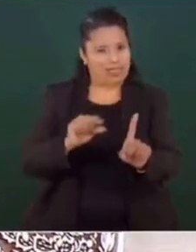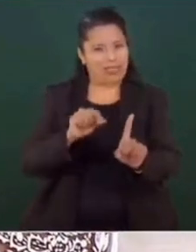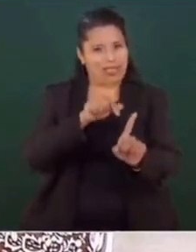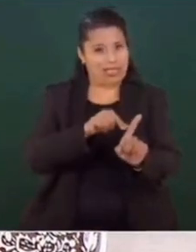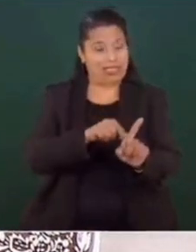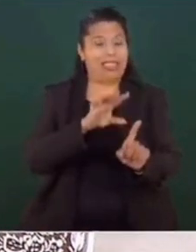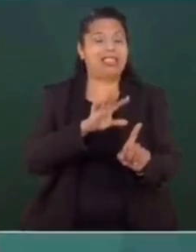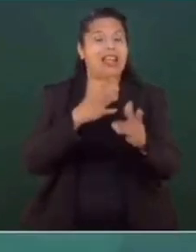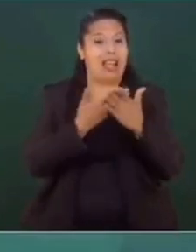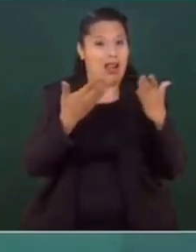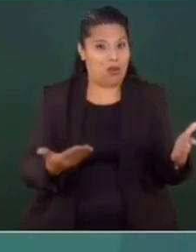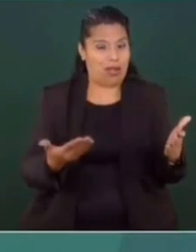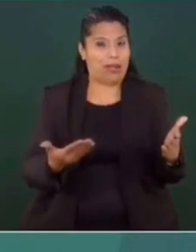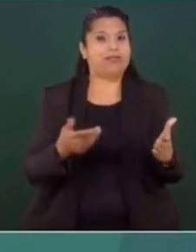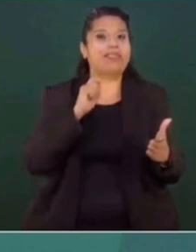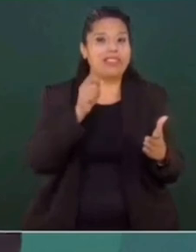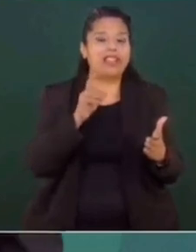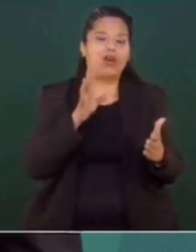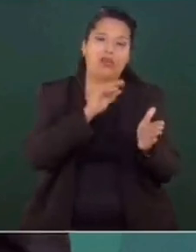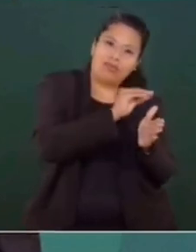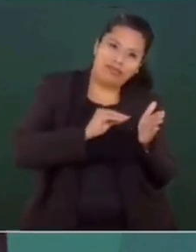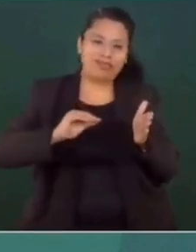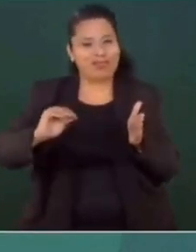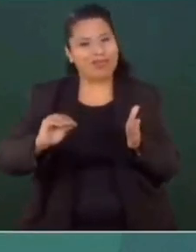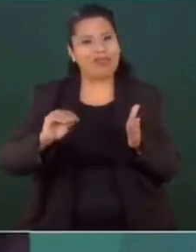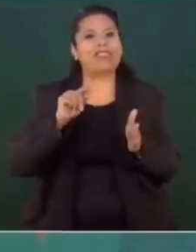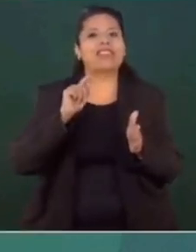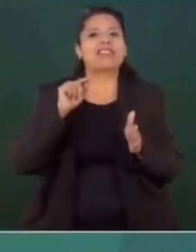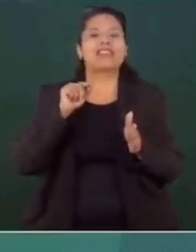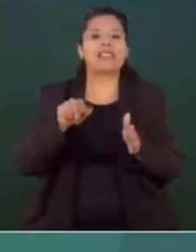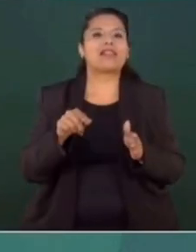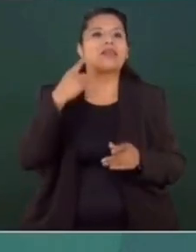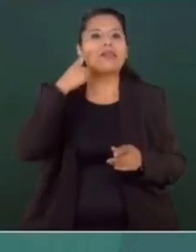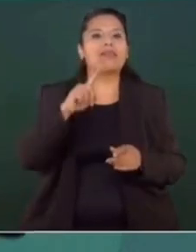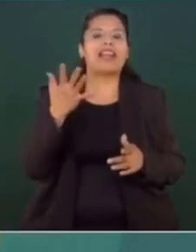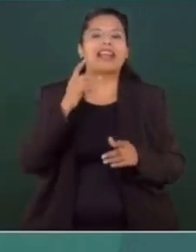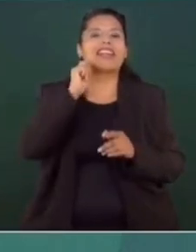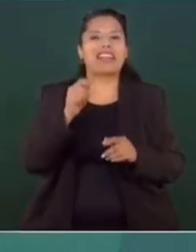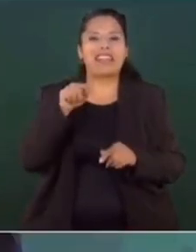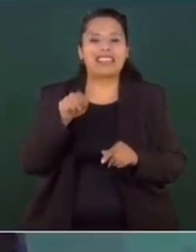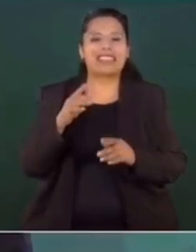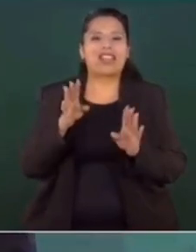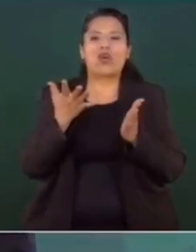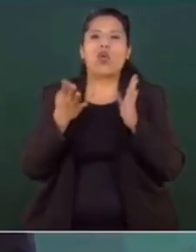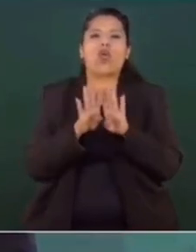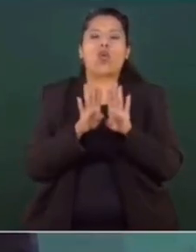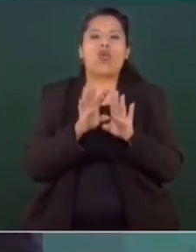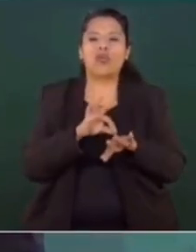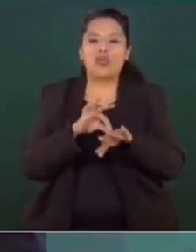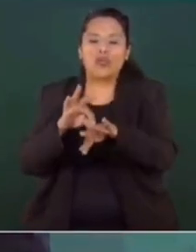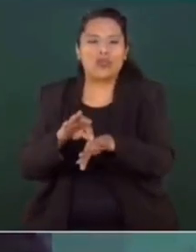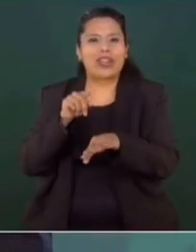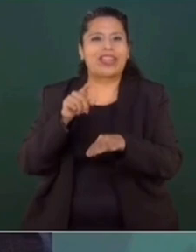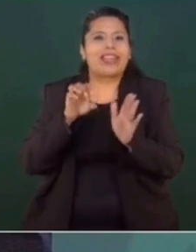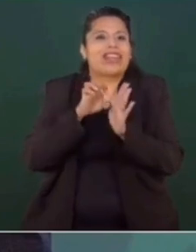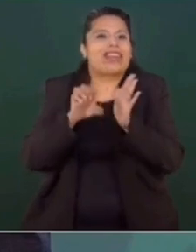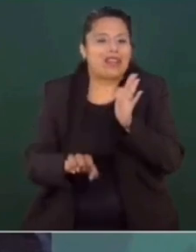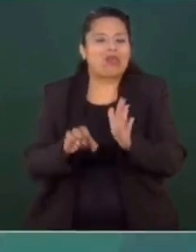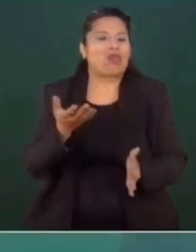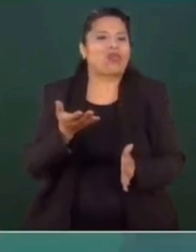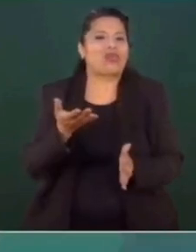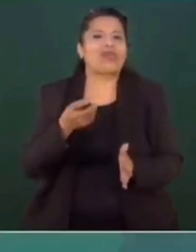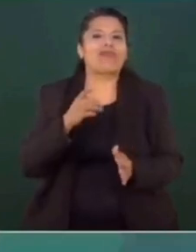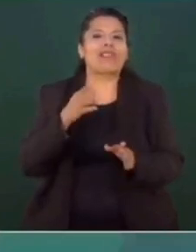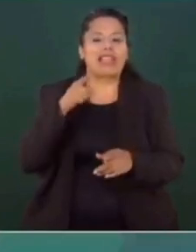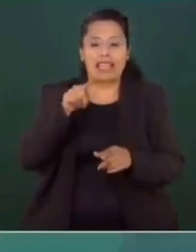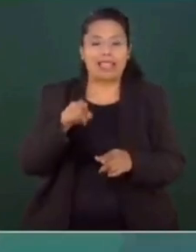esté operada, tenga la tutela, la guía, el ejemplo de